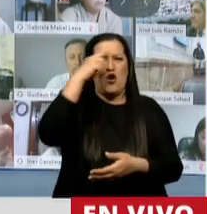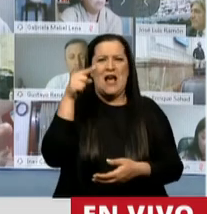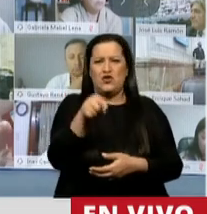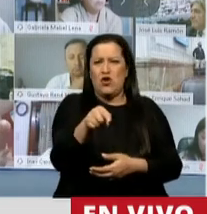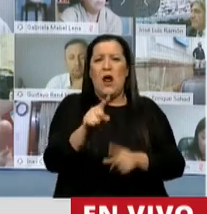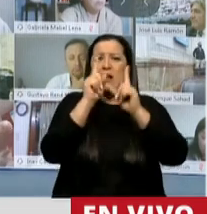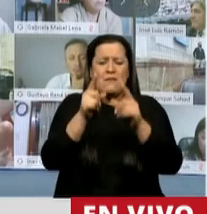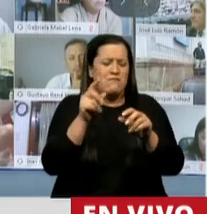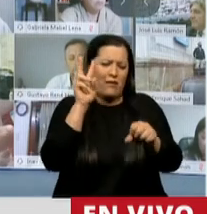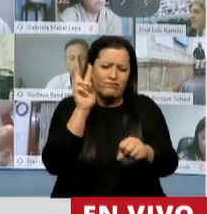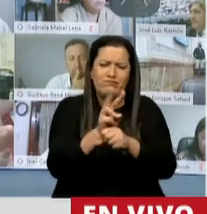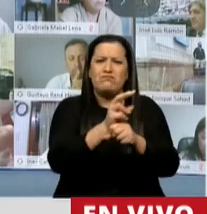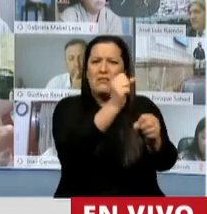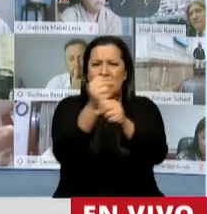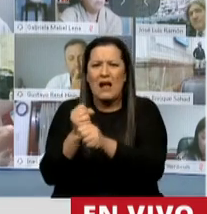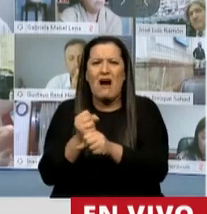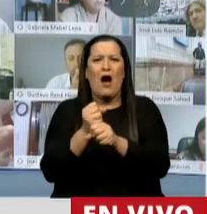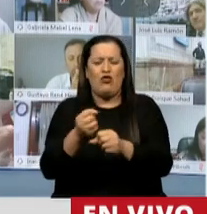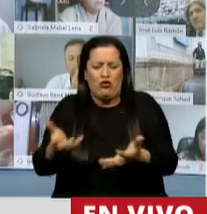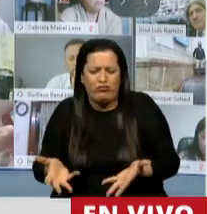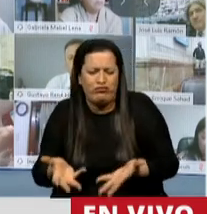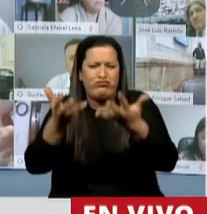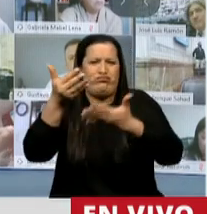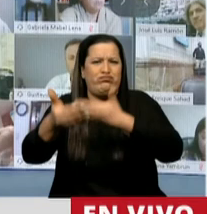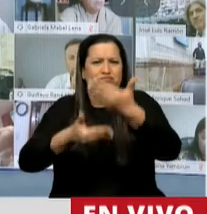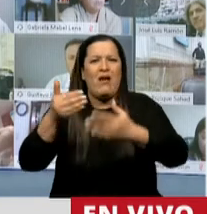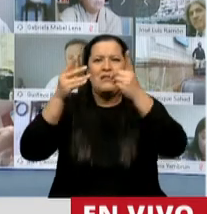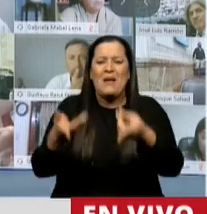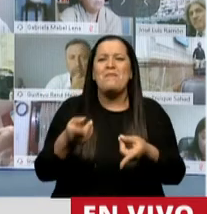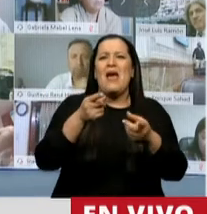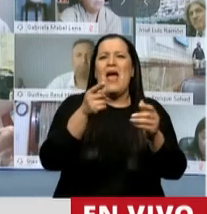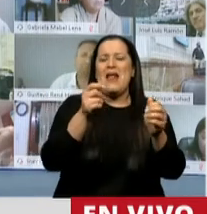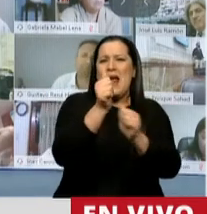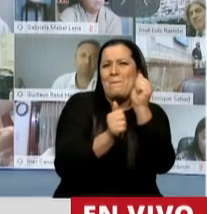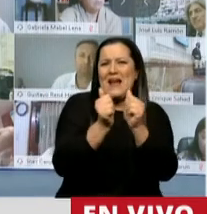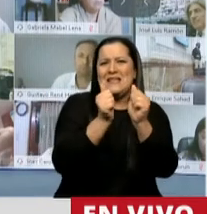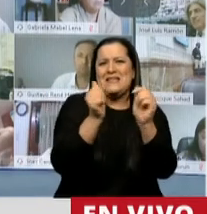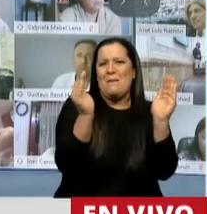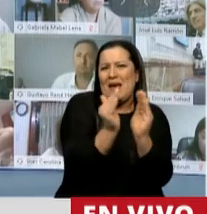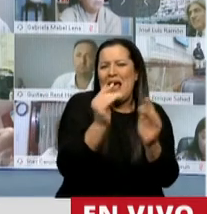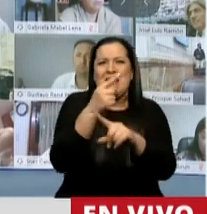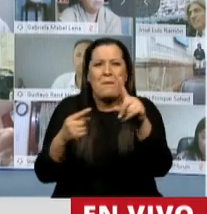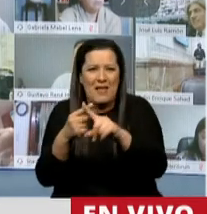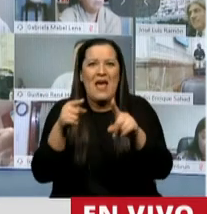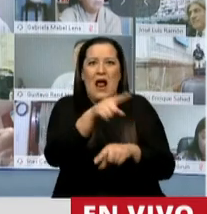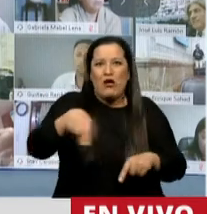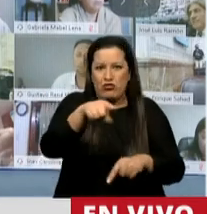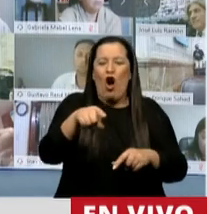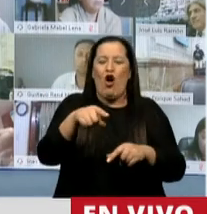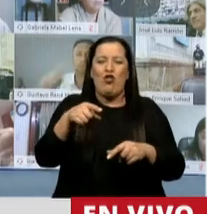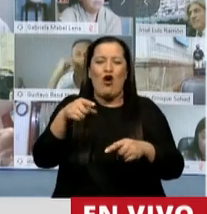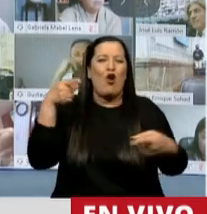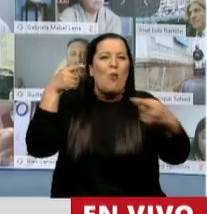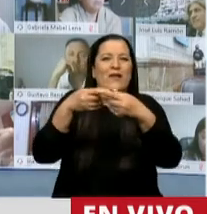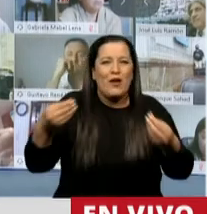del trabajo, del crecimiento de pequeñas y medianas empresas que apuestan al país y a movilizar